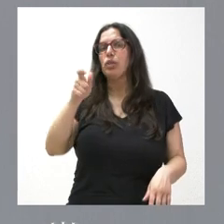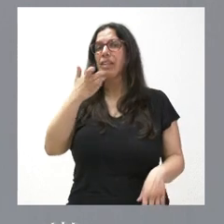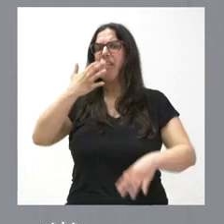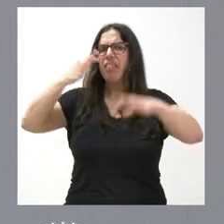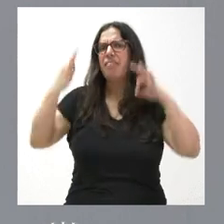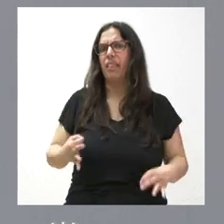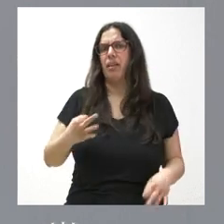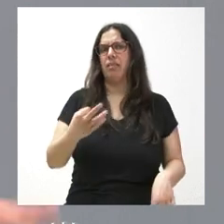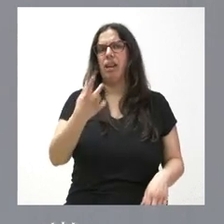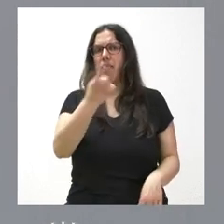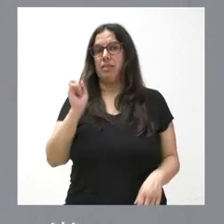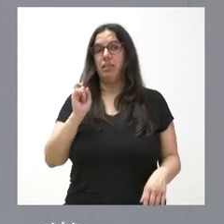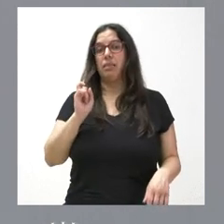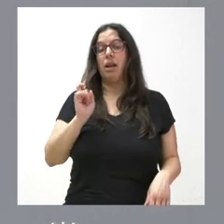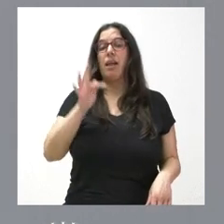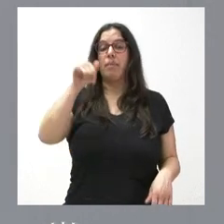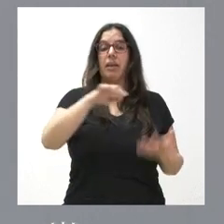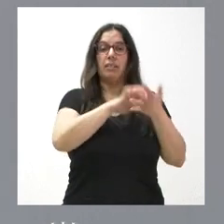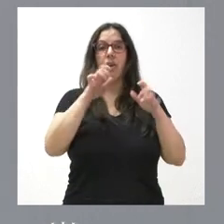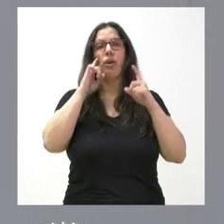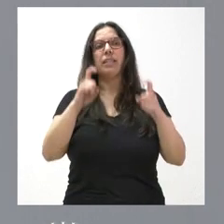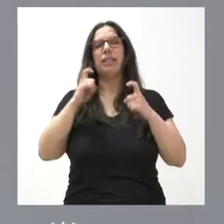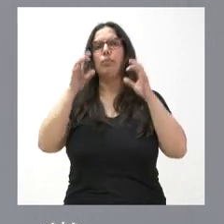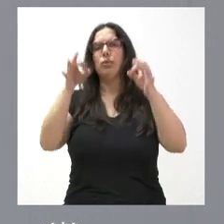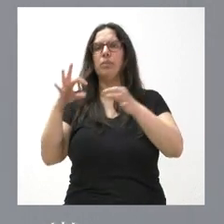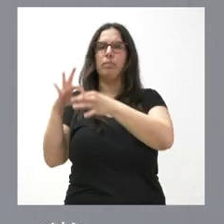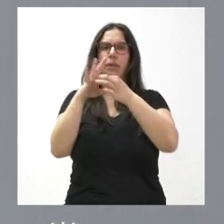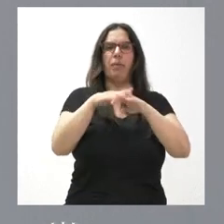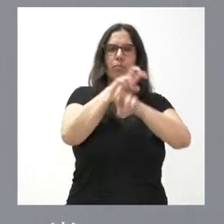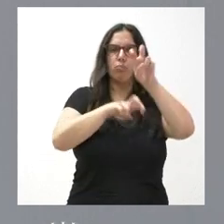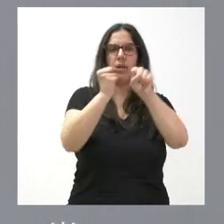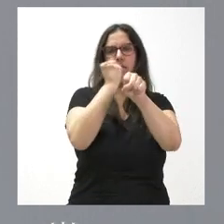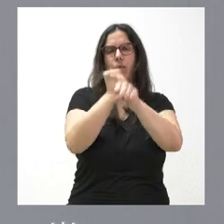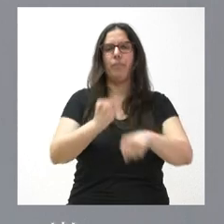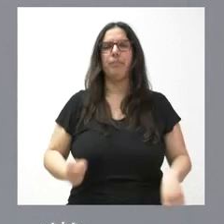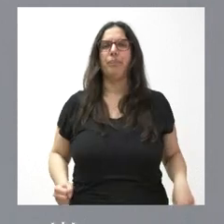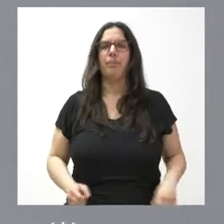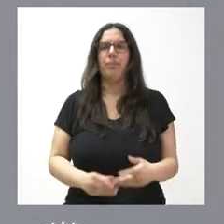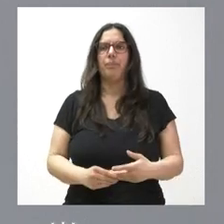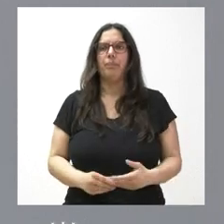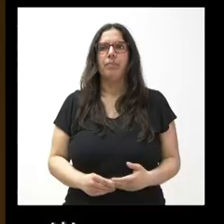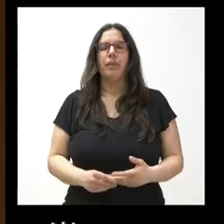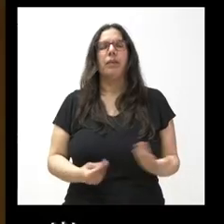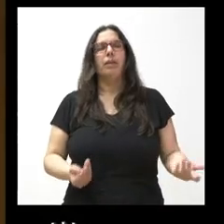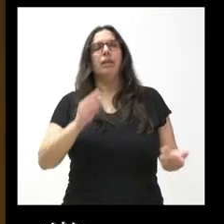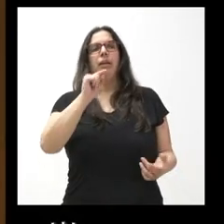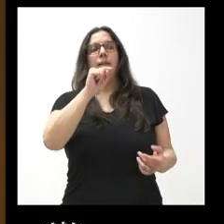necesitan. Y en Castilla, además, nos procuramos que esté siempre vinculado a la búsqueda de un puesto de trabajo. Portavoz, este mensaje, más allá de